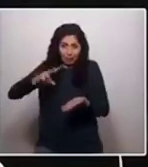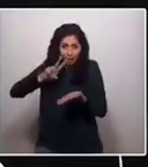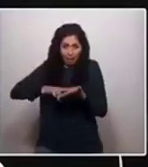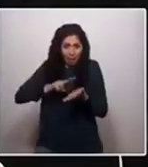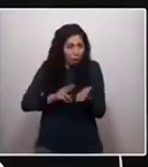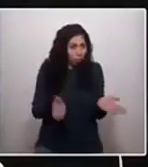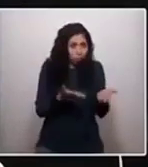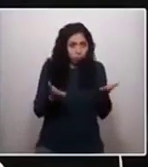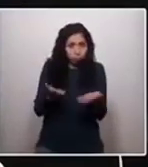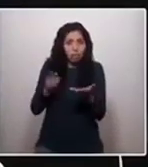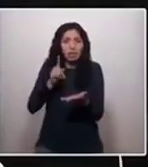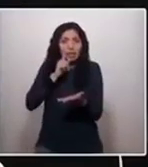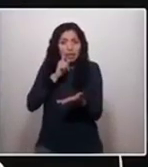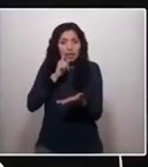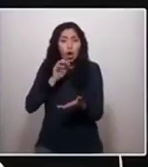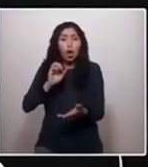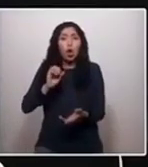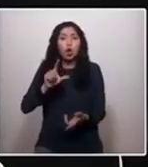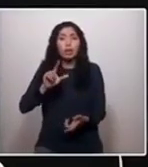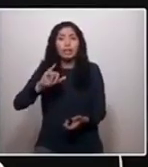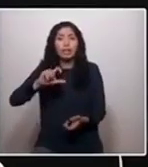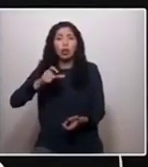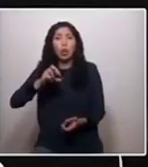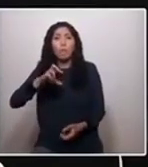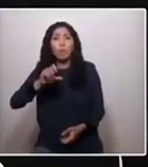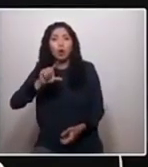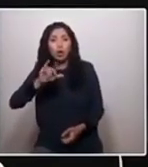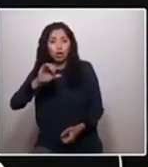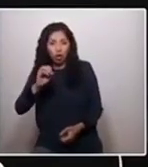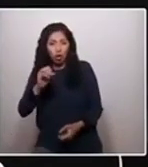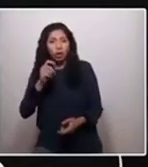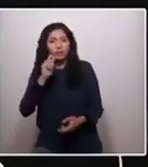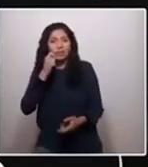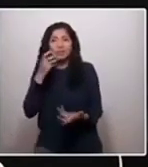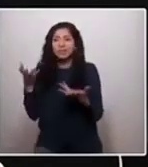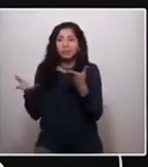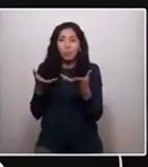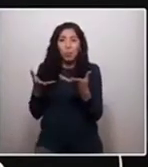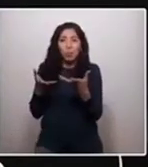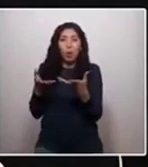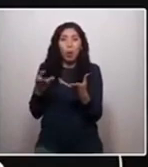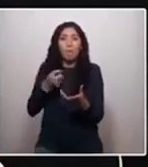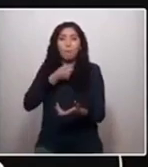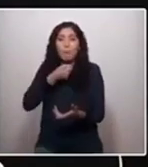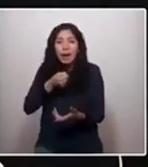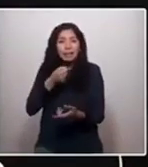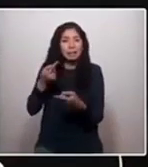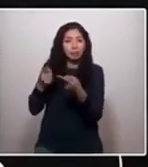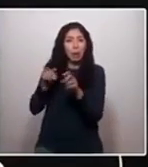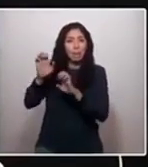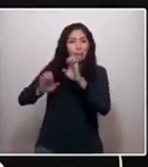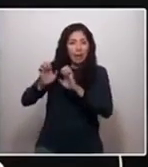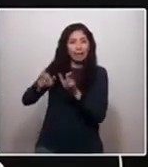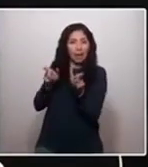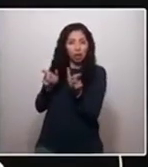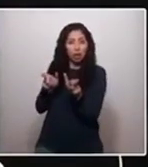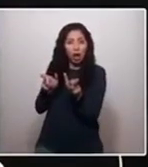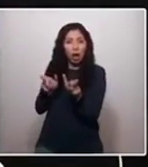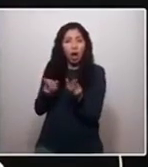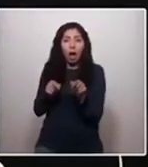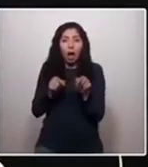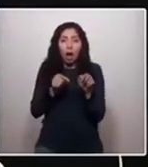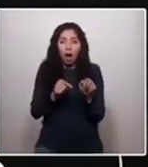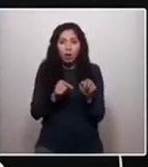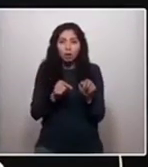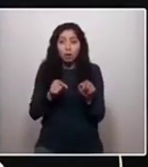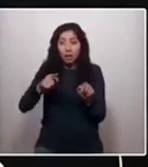es el oligopolio mediático. ¿Y a qué le teme el oligopolio mediático? Presidenta, el oligopolio mediático no tiene